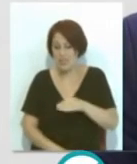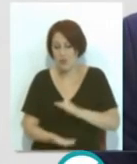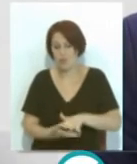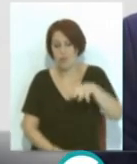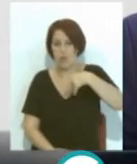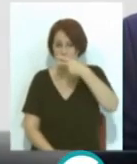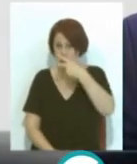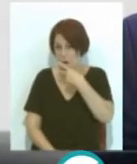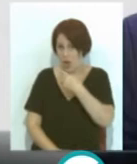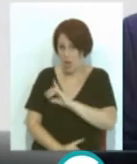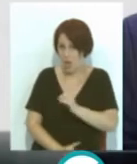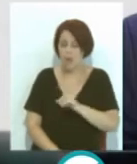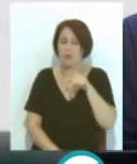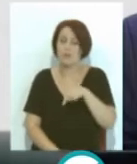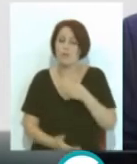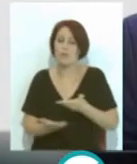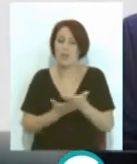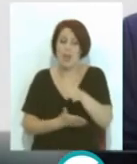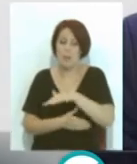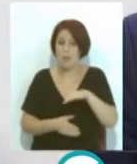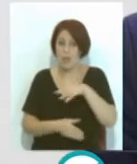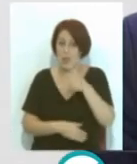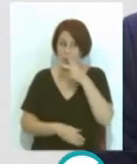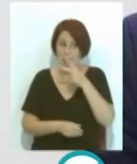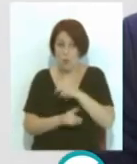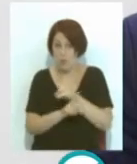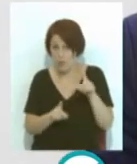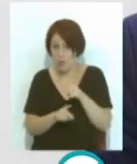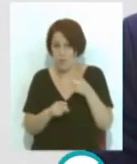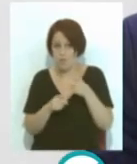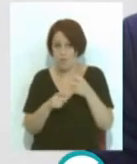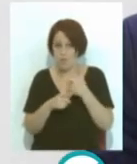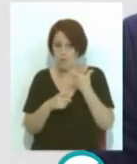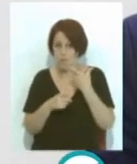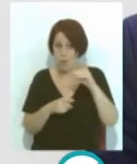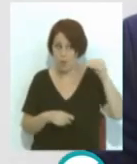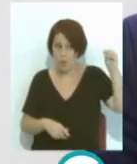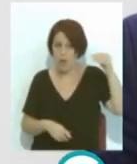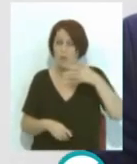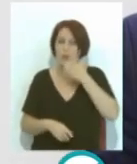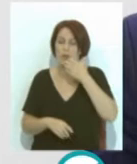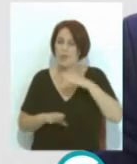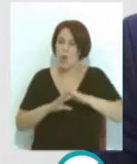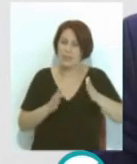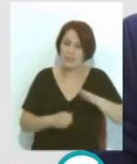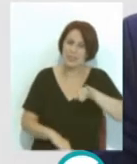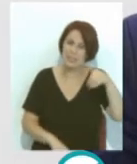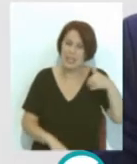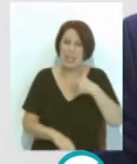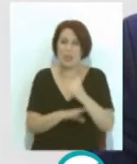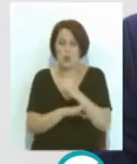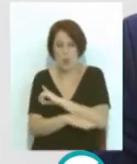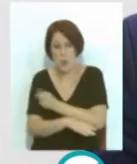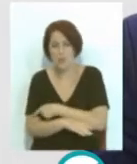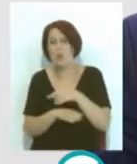seguir ampliando estos espacios libres de humo del tabaco, sobre todo terrazas, institutos deportivos,